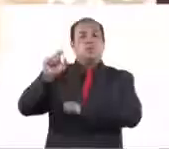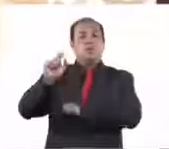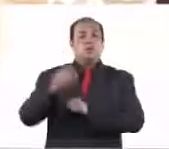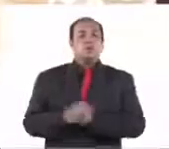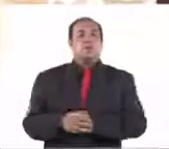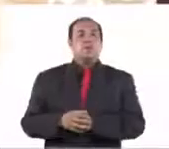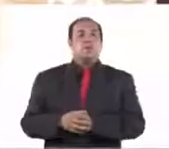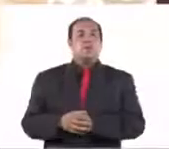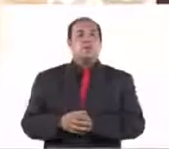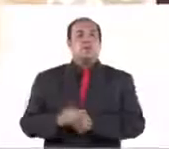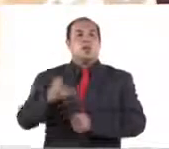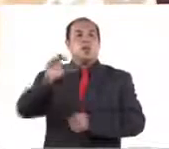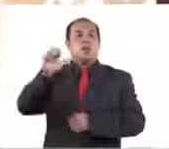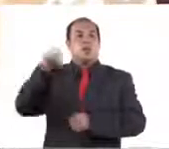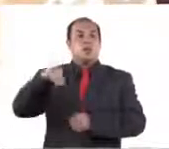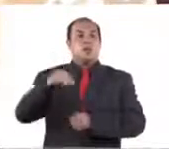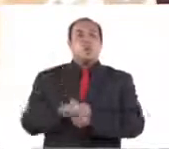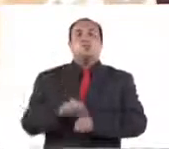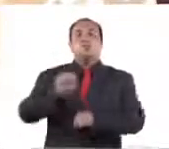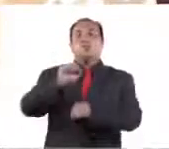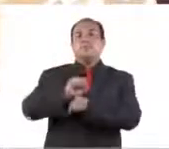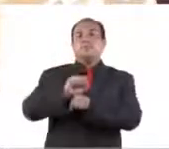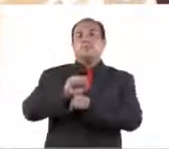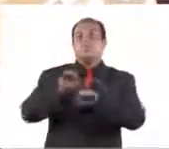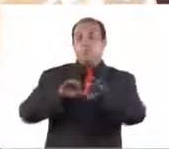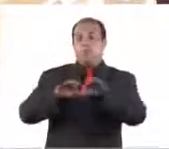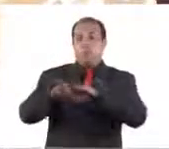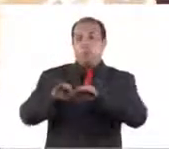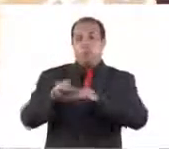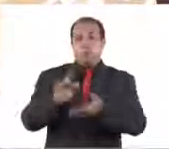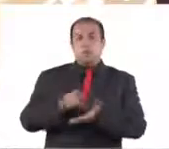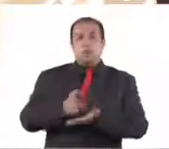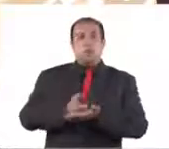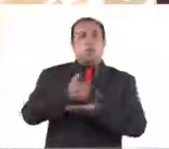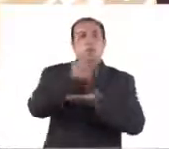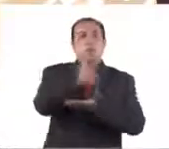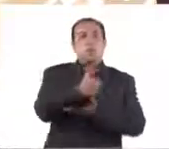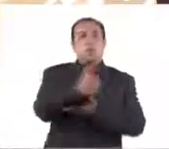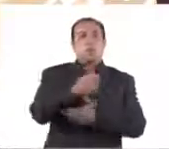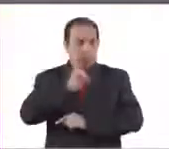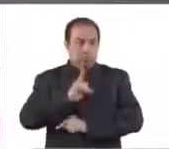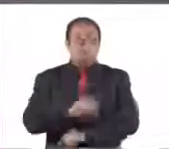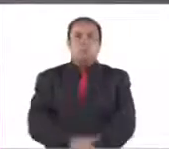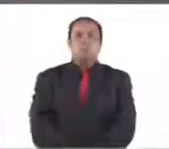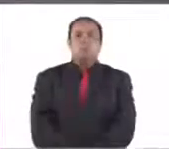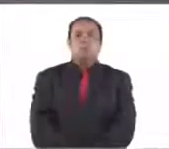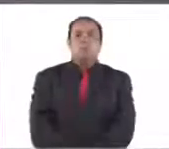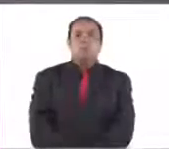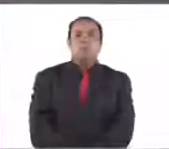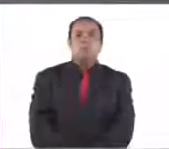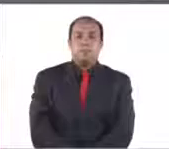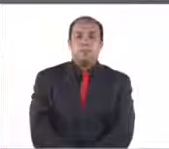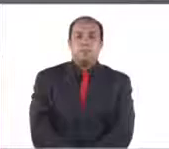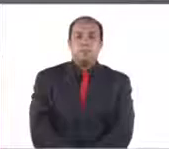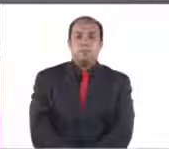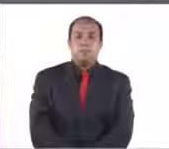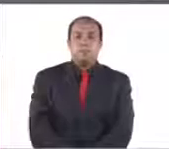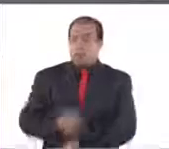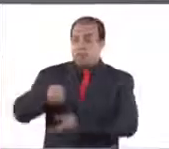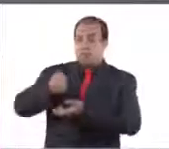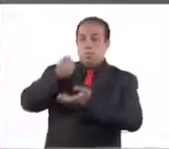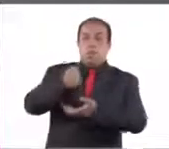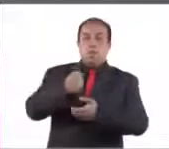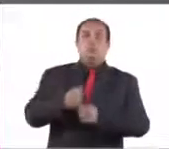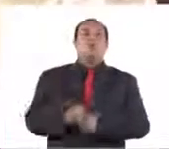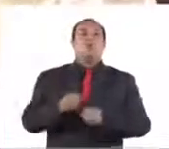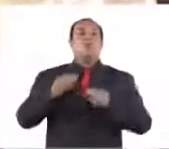y CAM secundaria, así como CAM laboral, van a recibir mil pesos. El recurso de